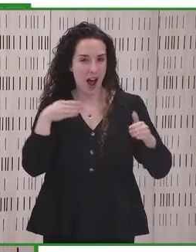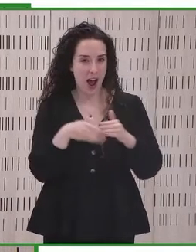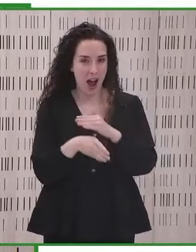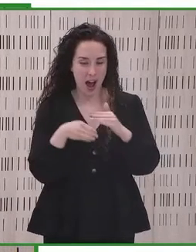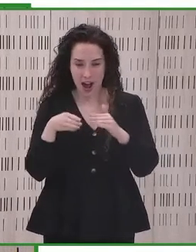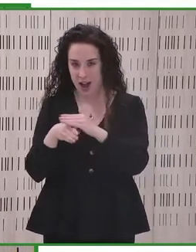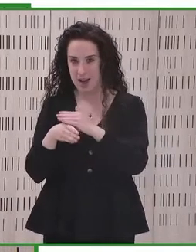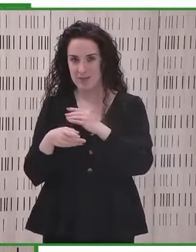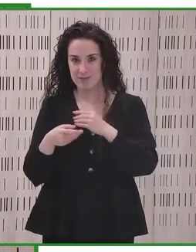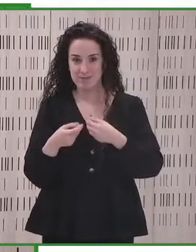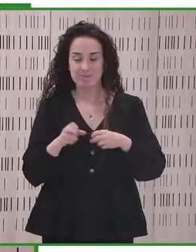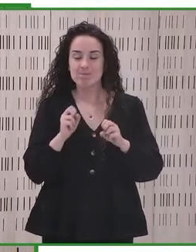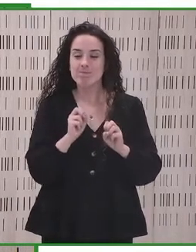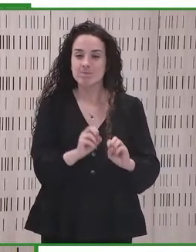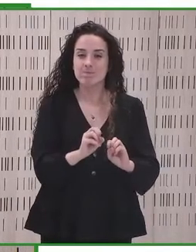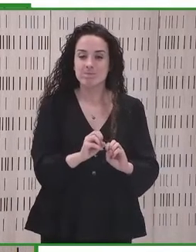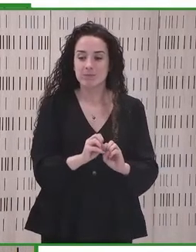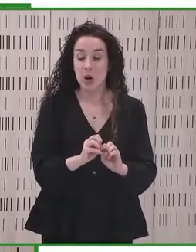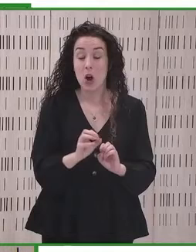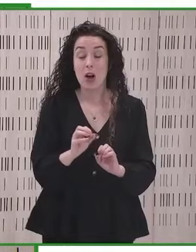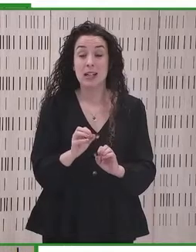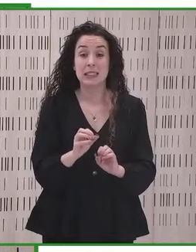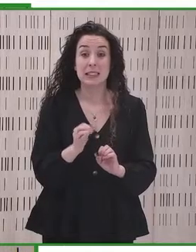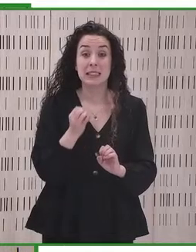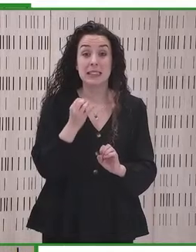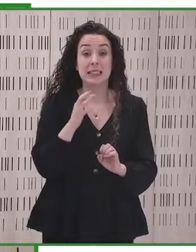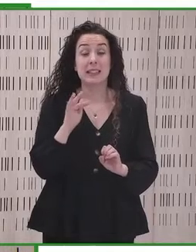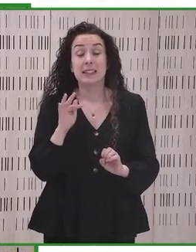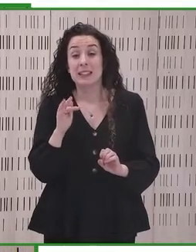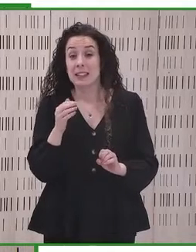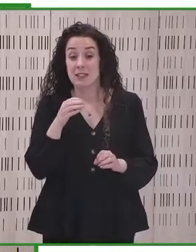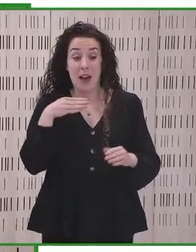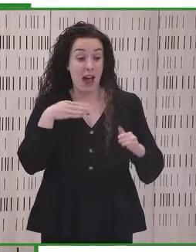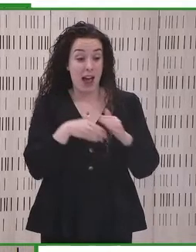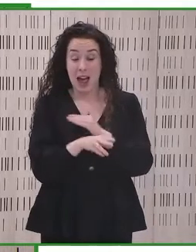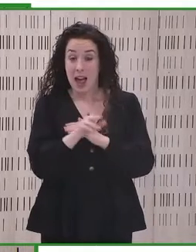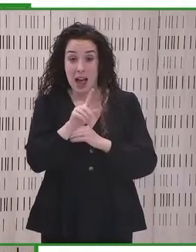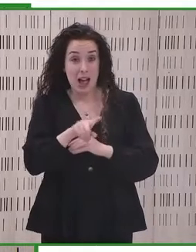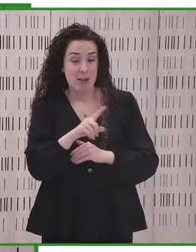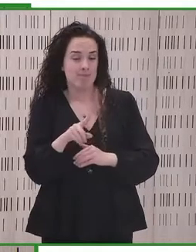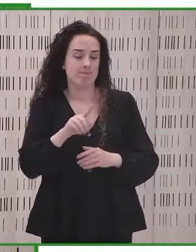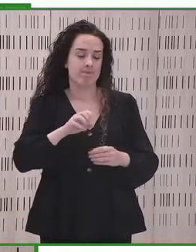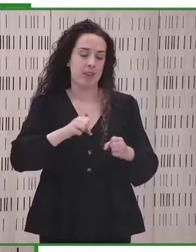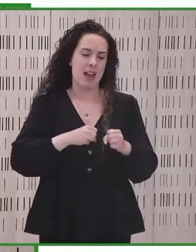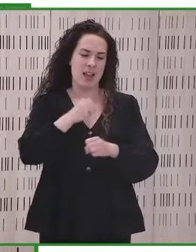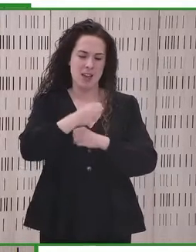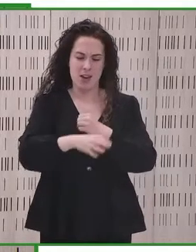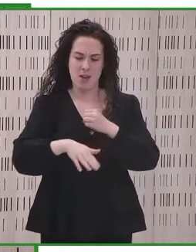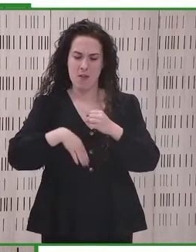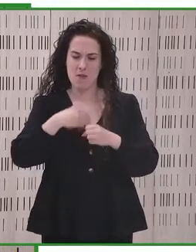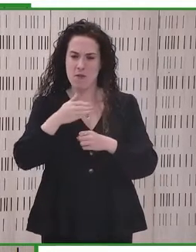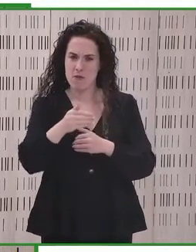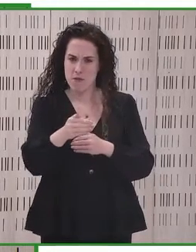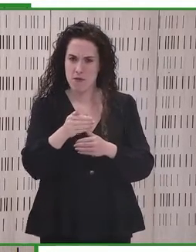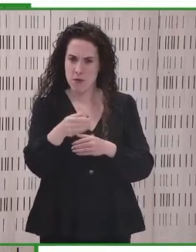contrario, enfrentaremos costos aún más altos en los próximos años para adaptarnos a las